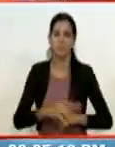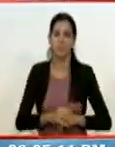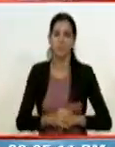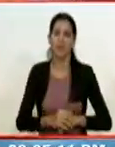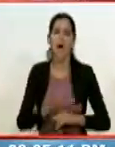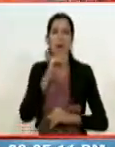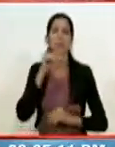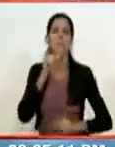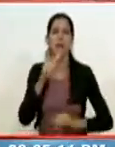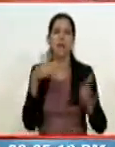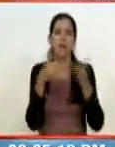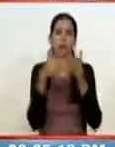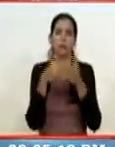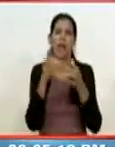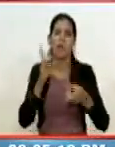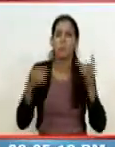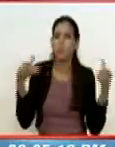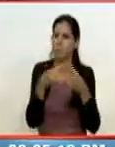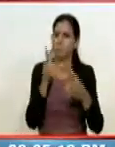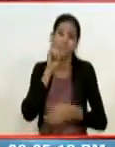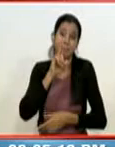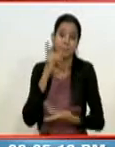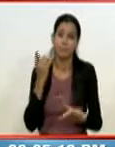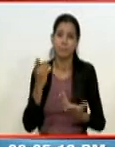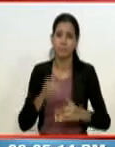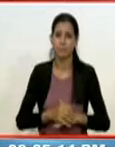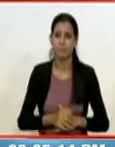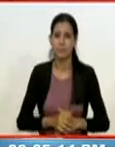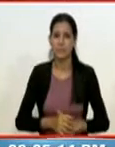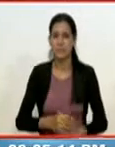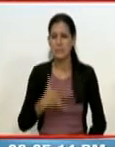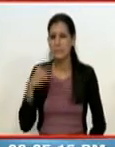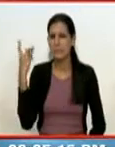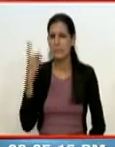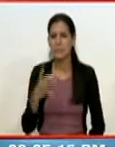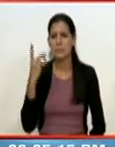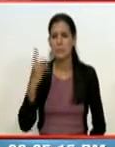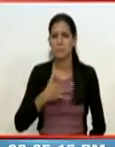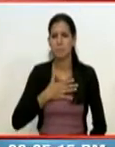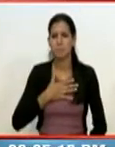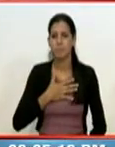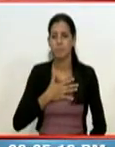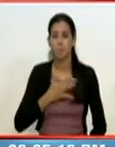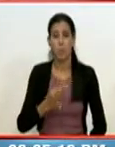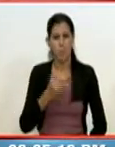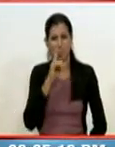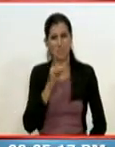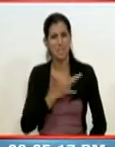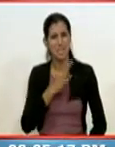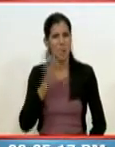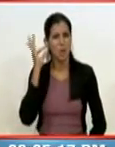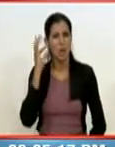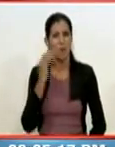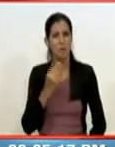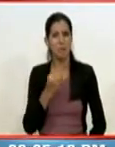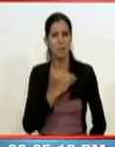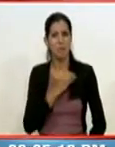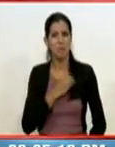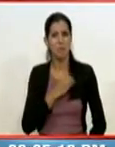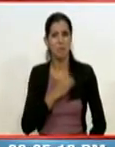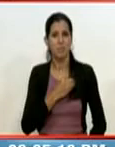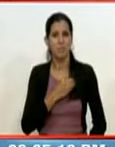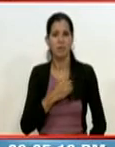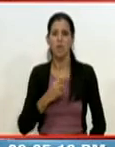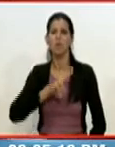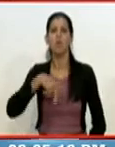del poder económico. Algo que me pegó mucho fue una vez que una señora me dijo que nosotros éramos unos tarifados,